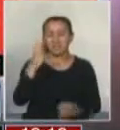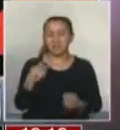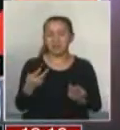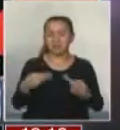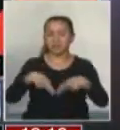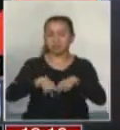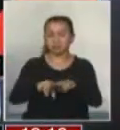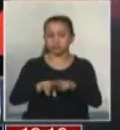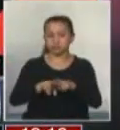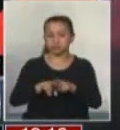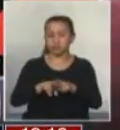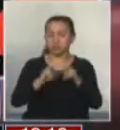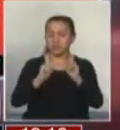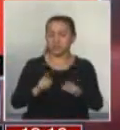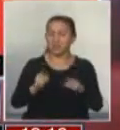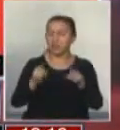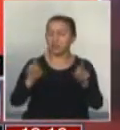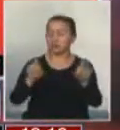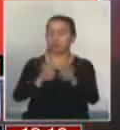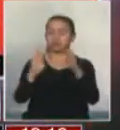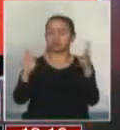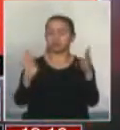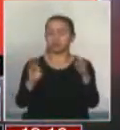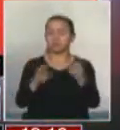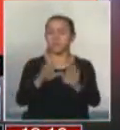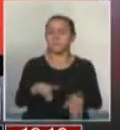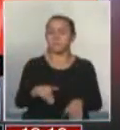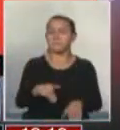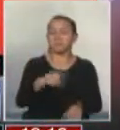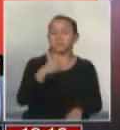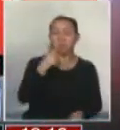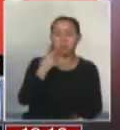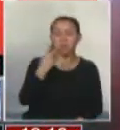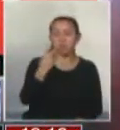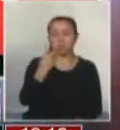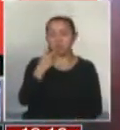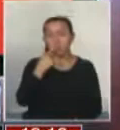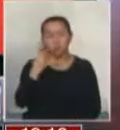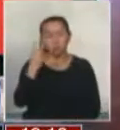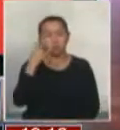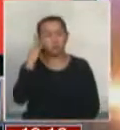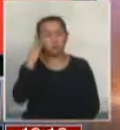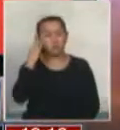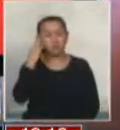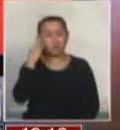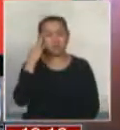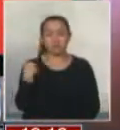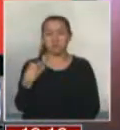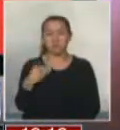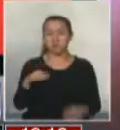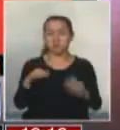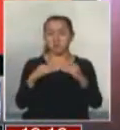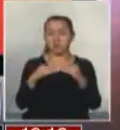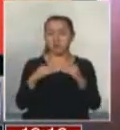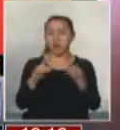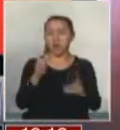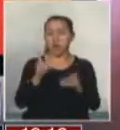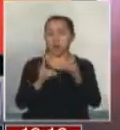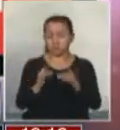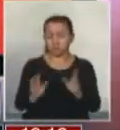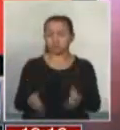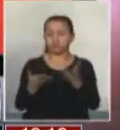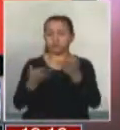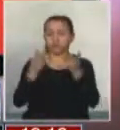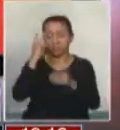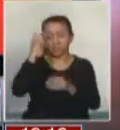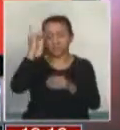debe estar abierta por igual a parejas del mismo sexo o distinto sexo. Y creo que algunos van a promover la